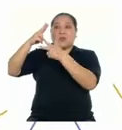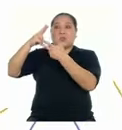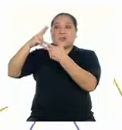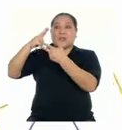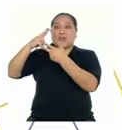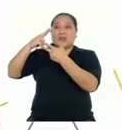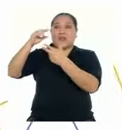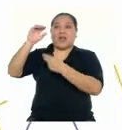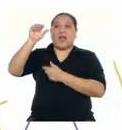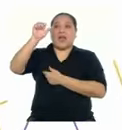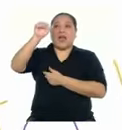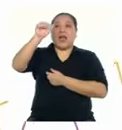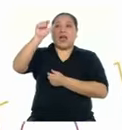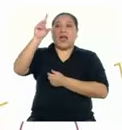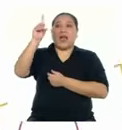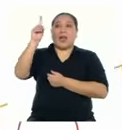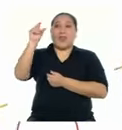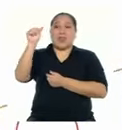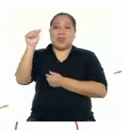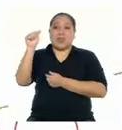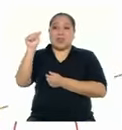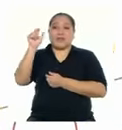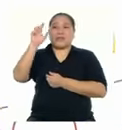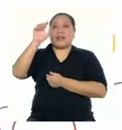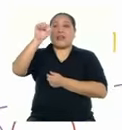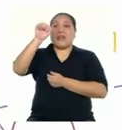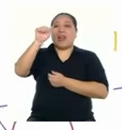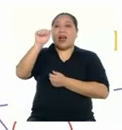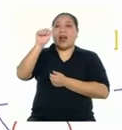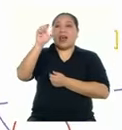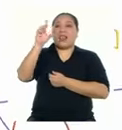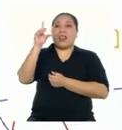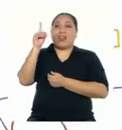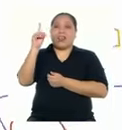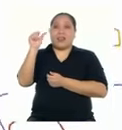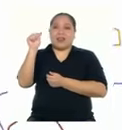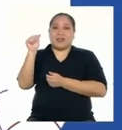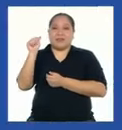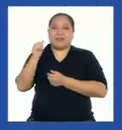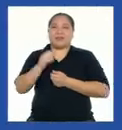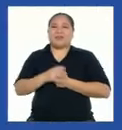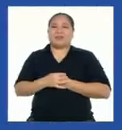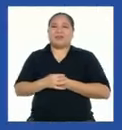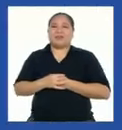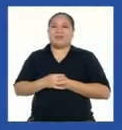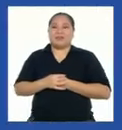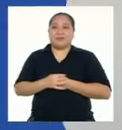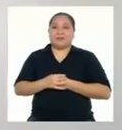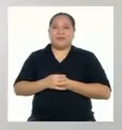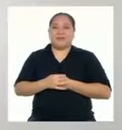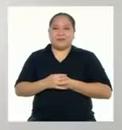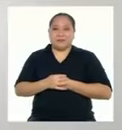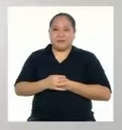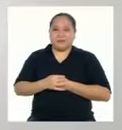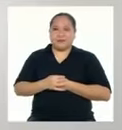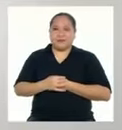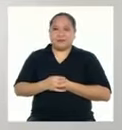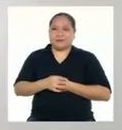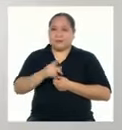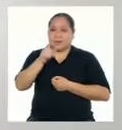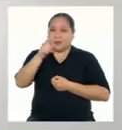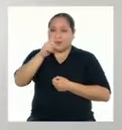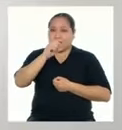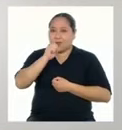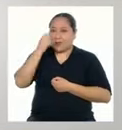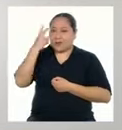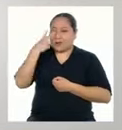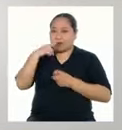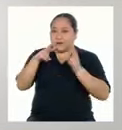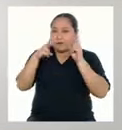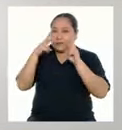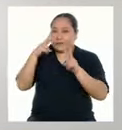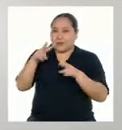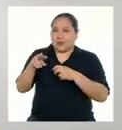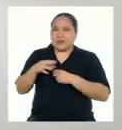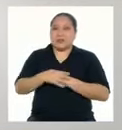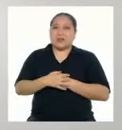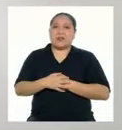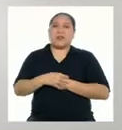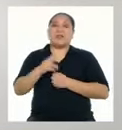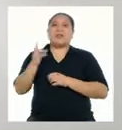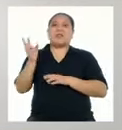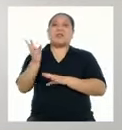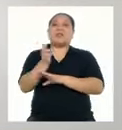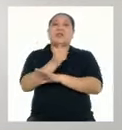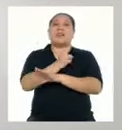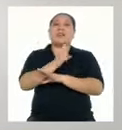palabra del tercer verso Porque ambas terminan en A-DA Lo que acabas de reconocer